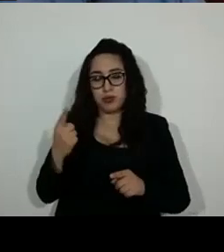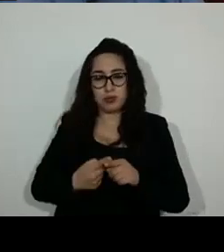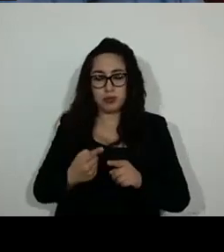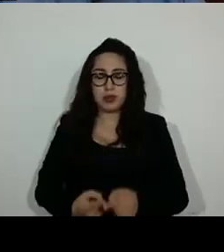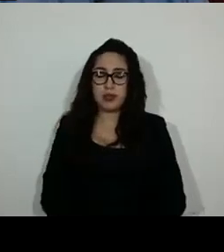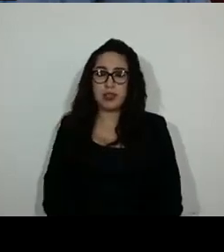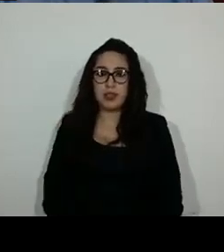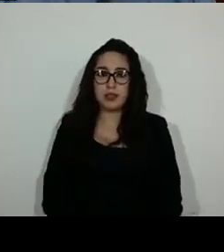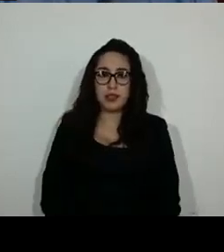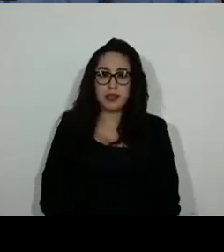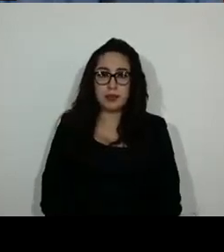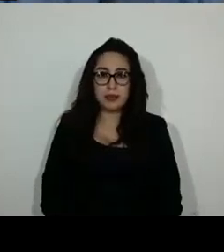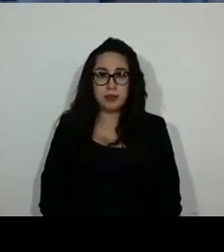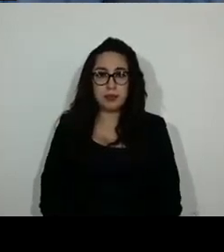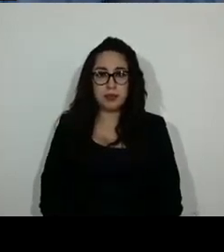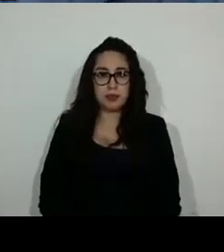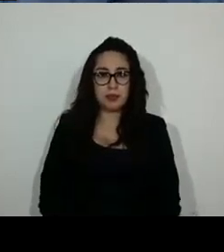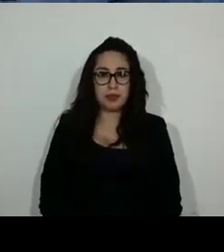nombre completo.